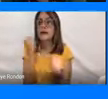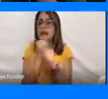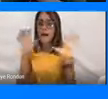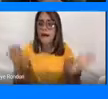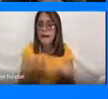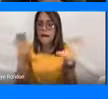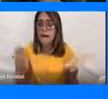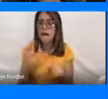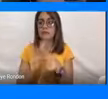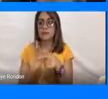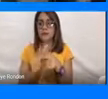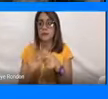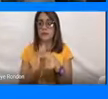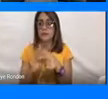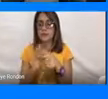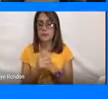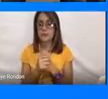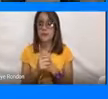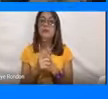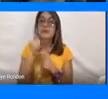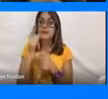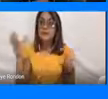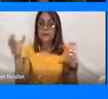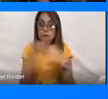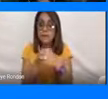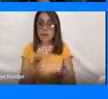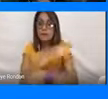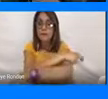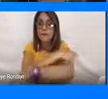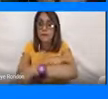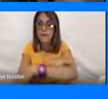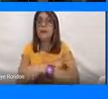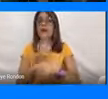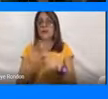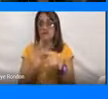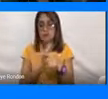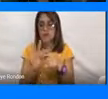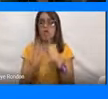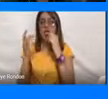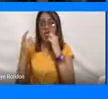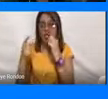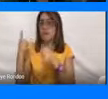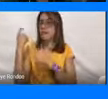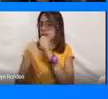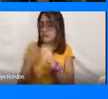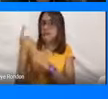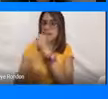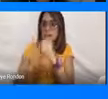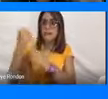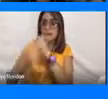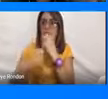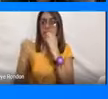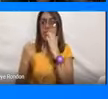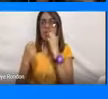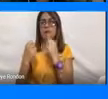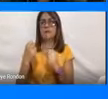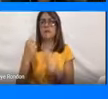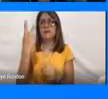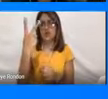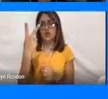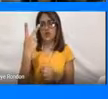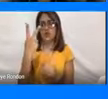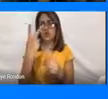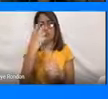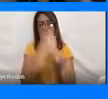han venido desarrollando. Estos comités se desarrollan de manera periódica, generalmente se desarrollan dos en el año,